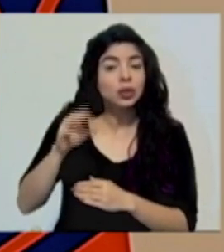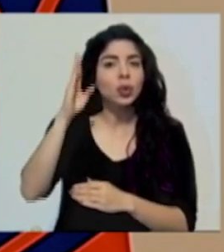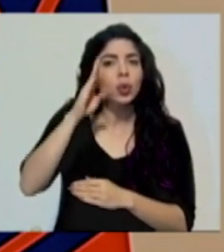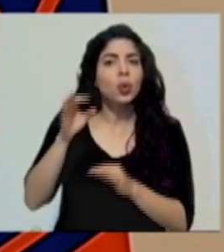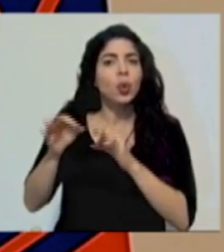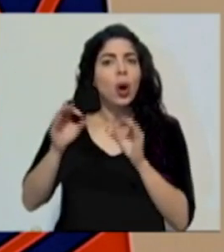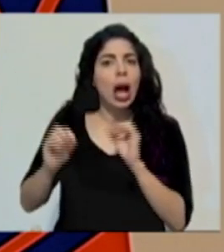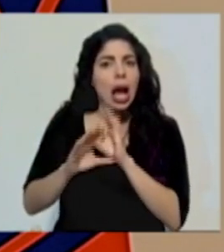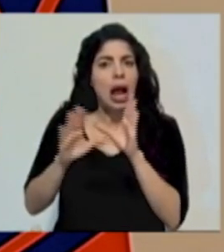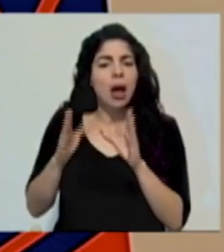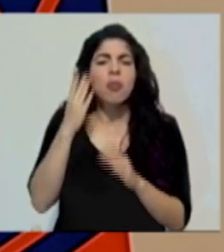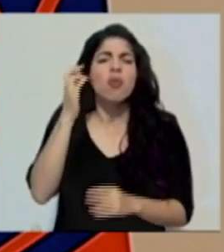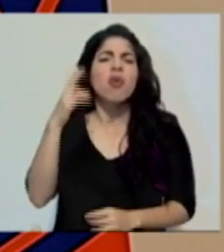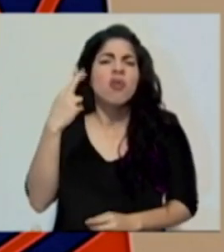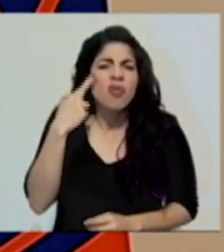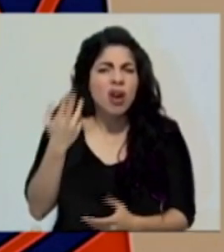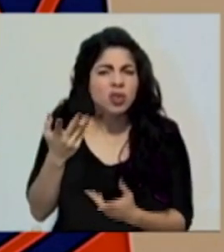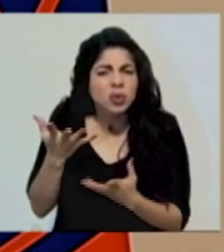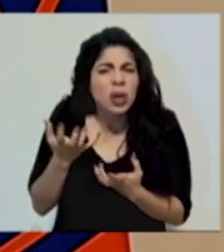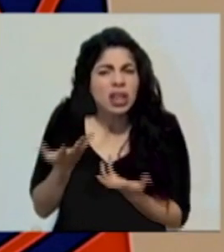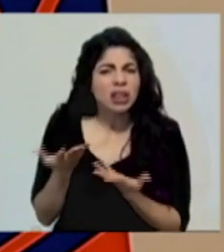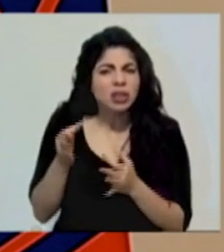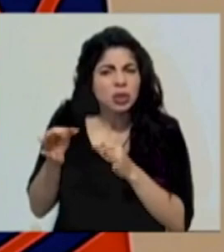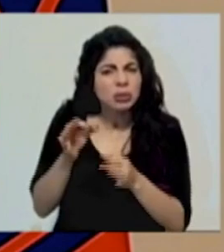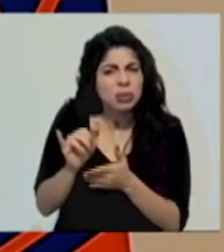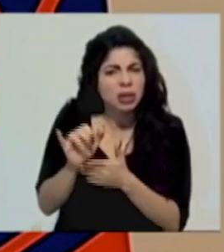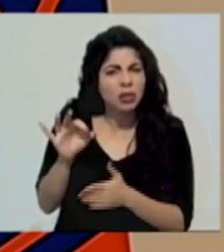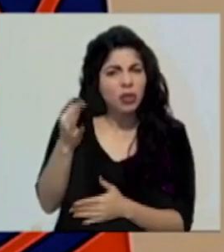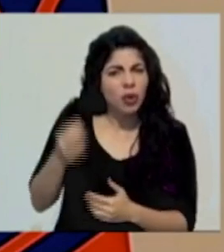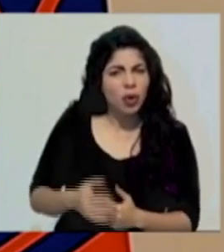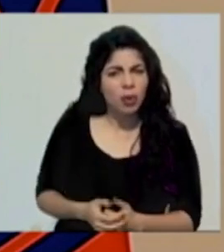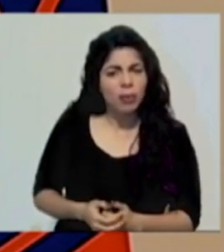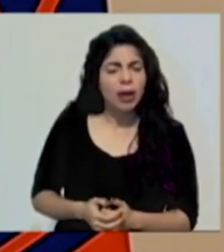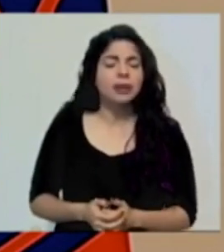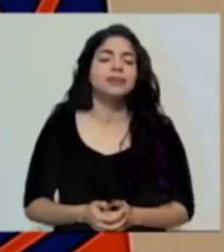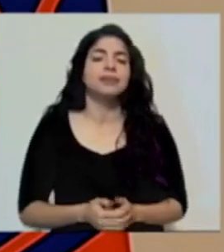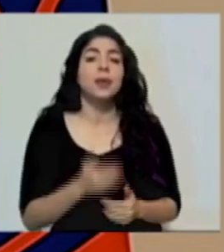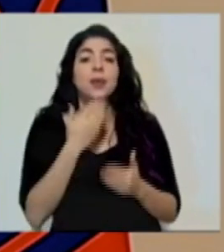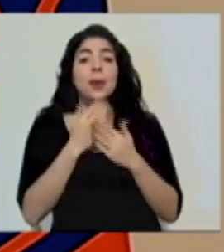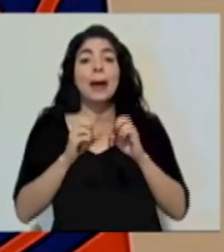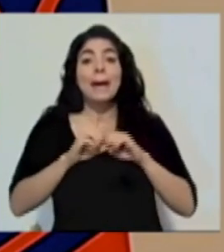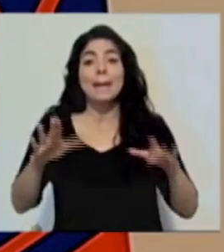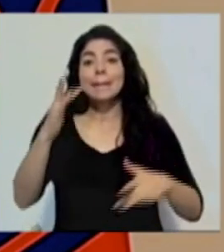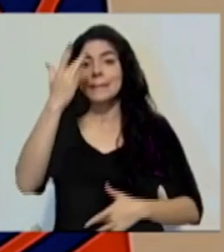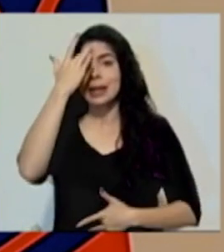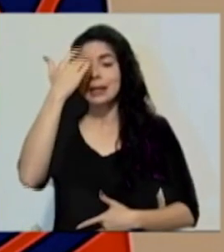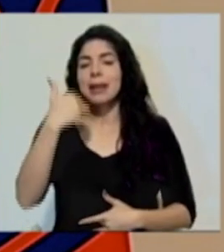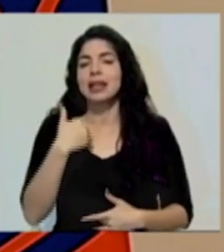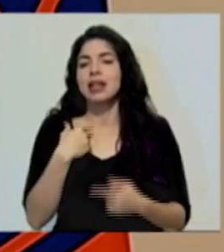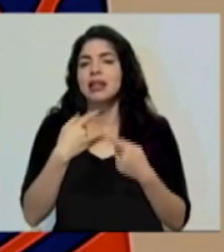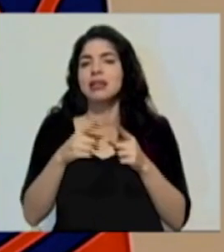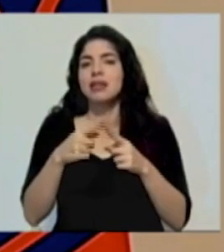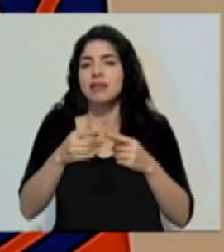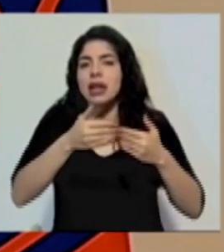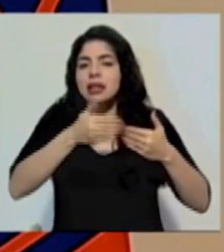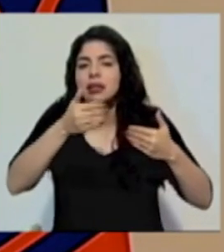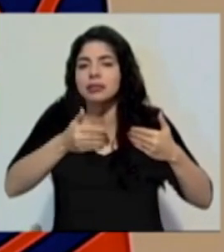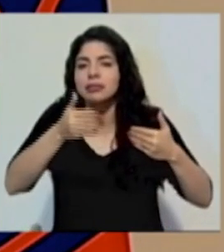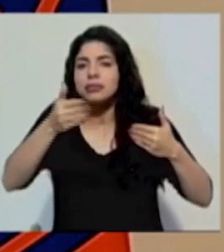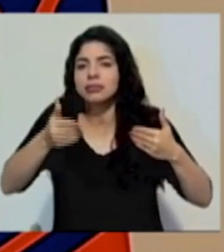¿Cuál es la intención real para presentar los datos de esta manera? Bueno, la pandemia pasa por diferentes momentos